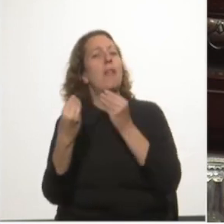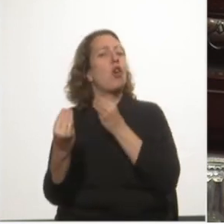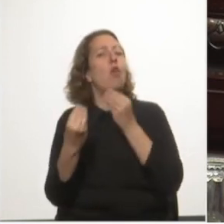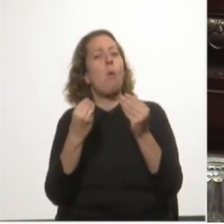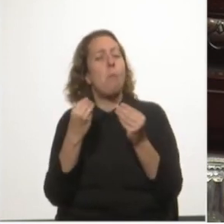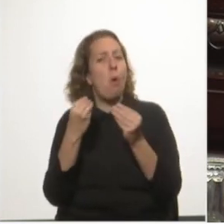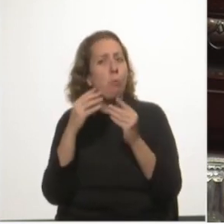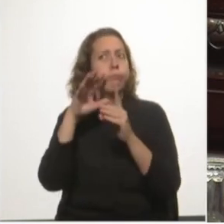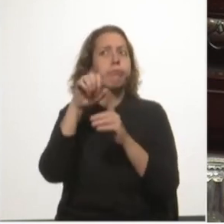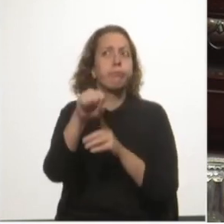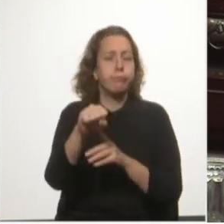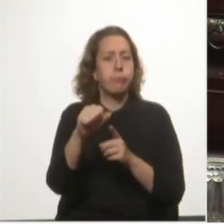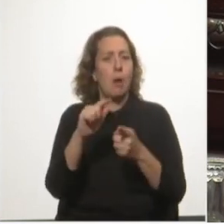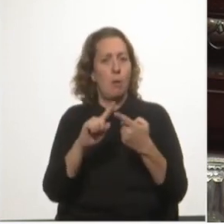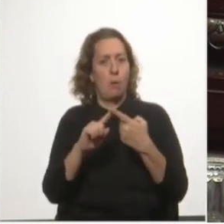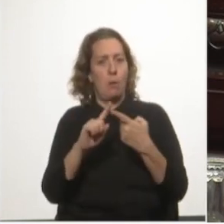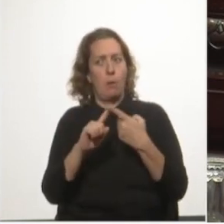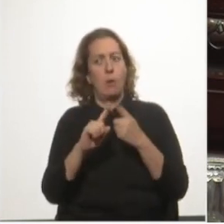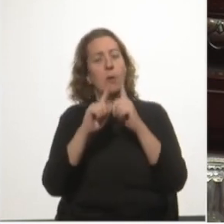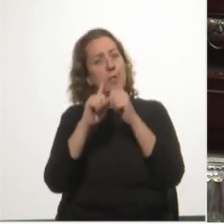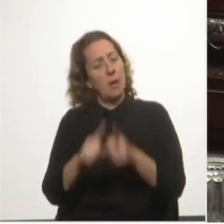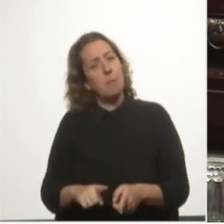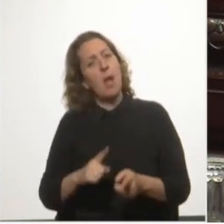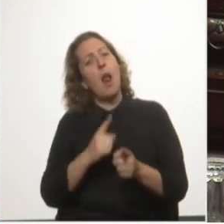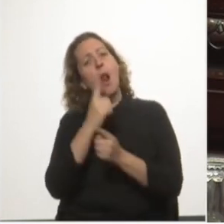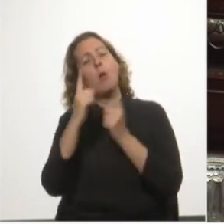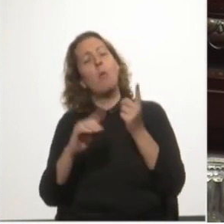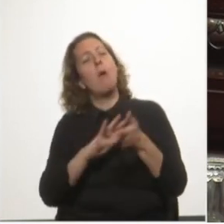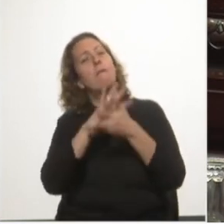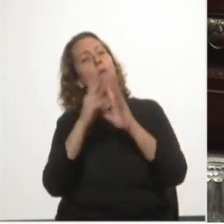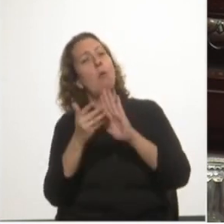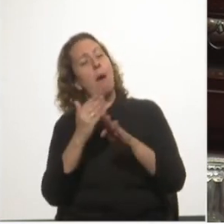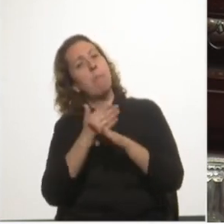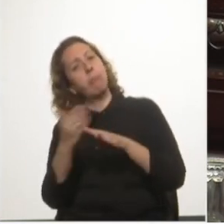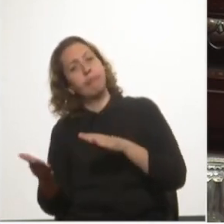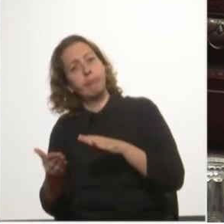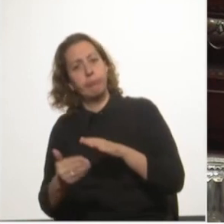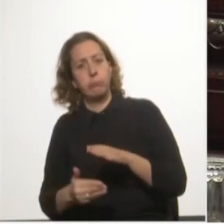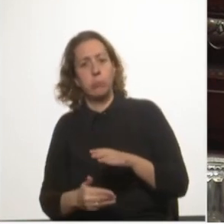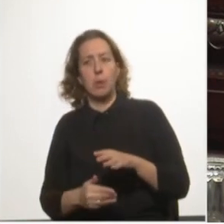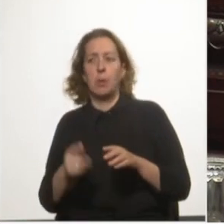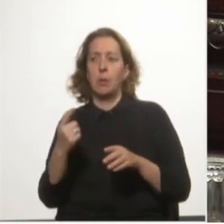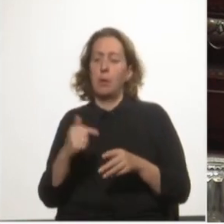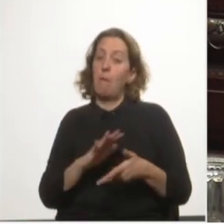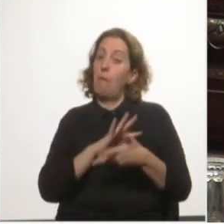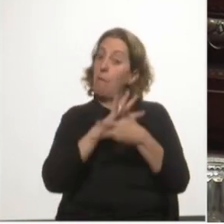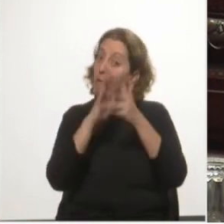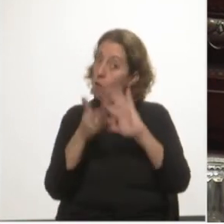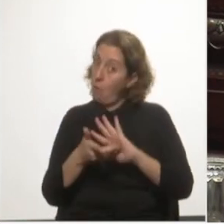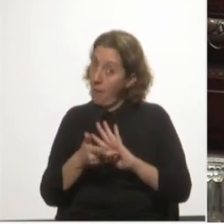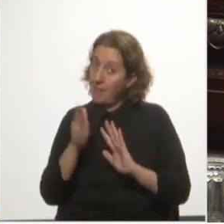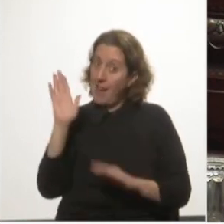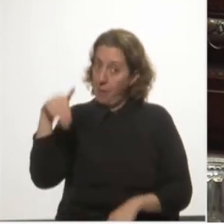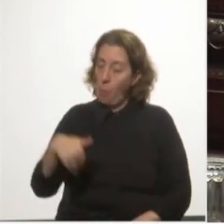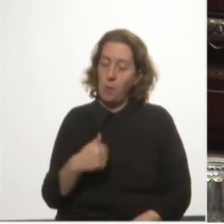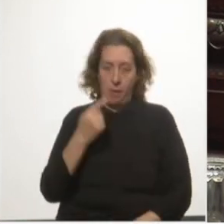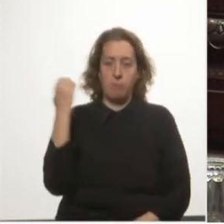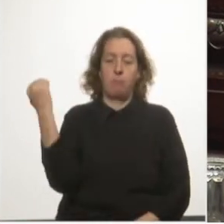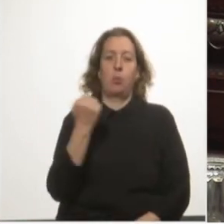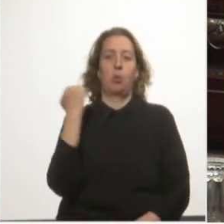Y acerca de algunas formas posteriores. Es que las formas, señora Presidenta, en una república son importantes.